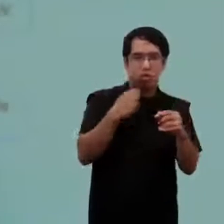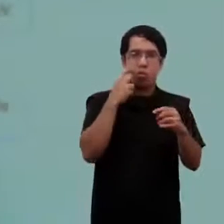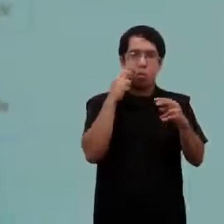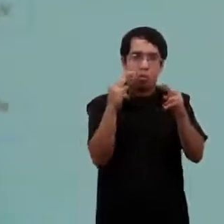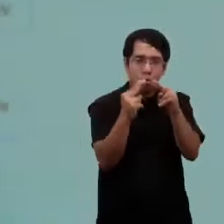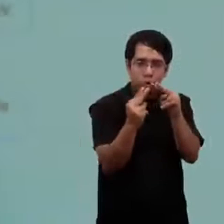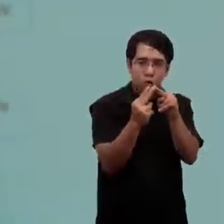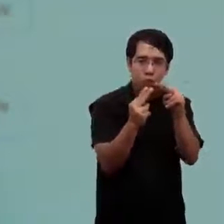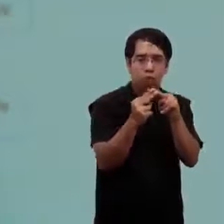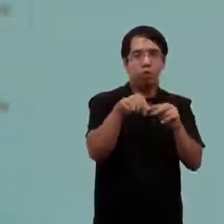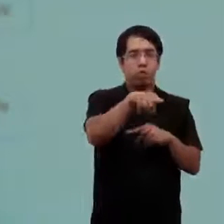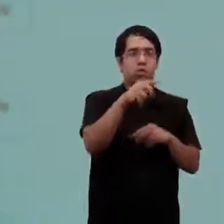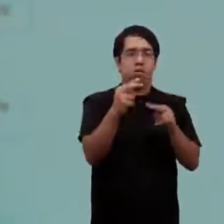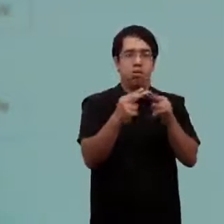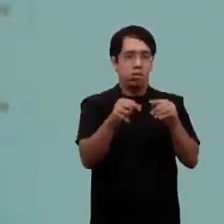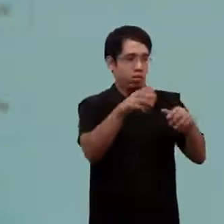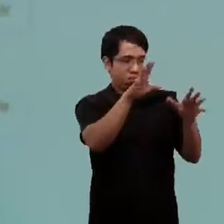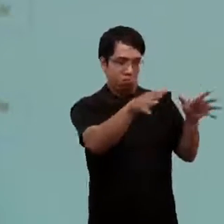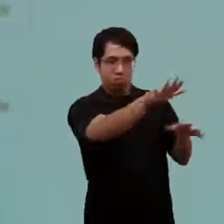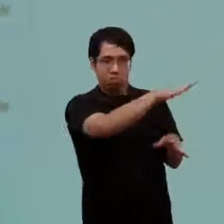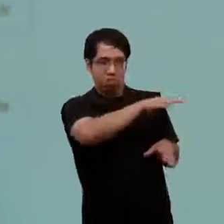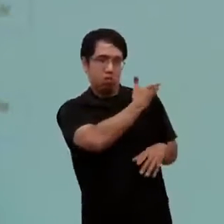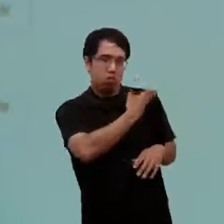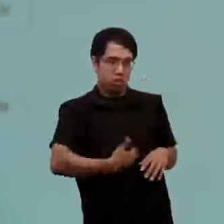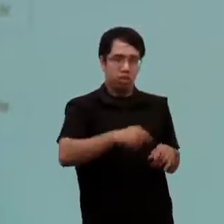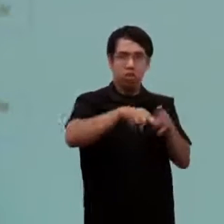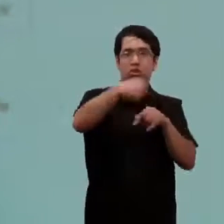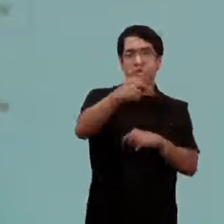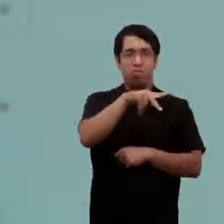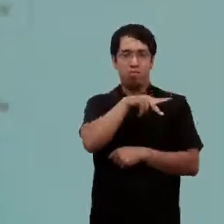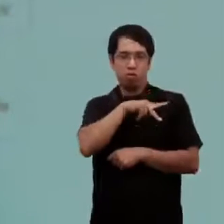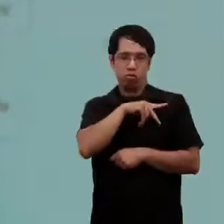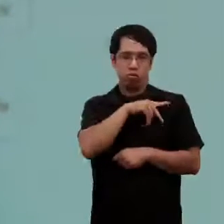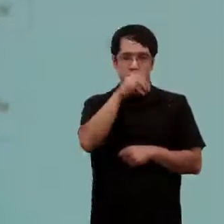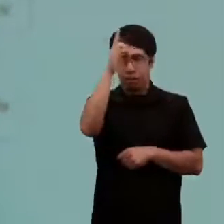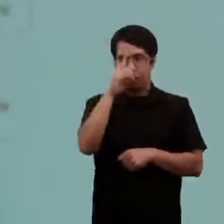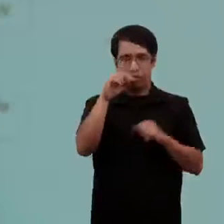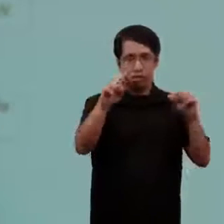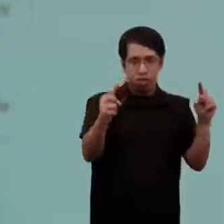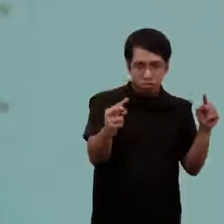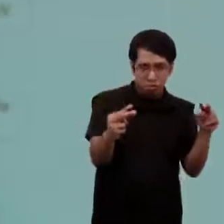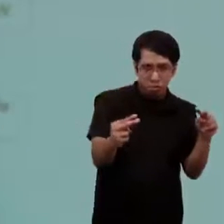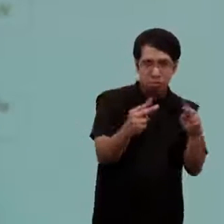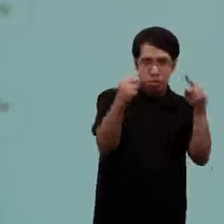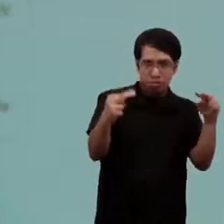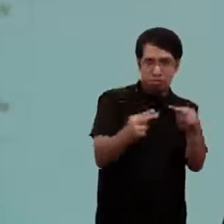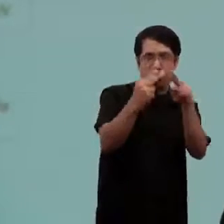una de las puertas de entrada de contacto con el gobierno, con el Estado. Por lo tanto, el trabajar